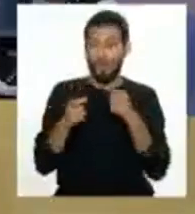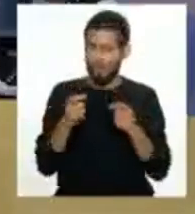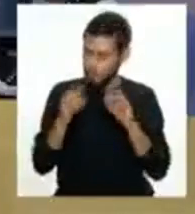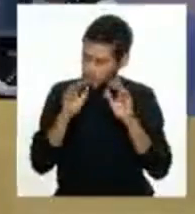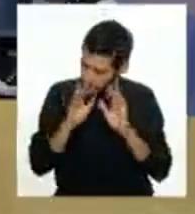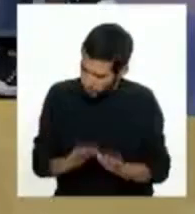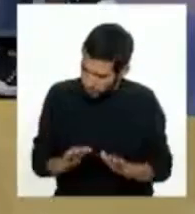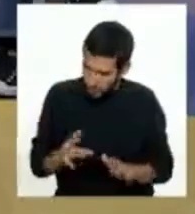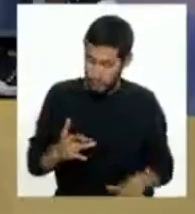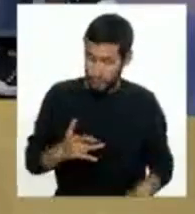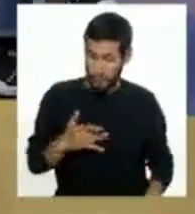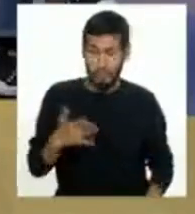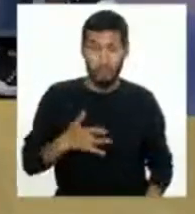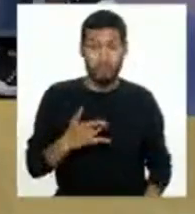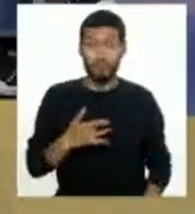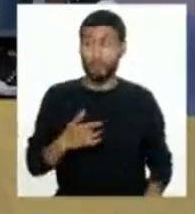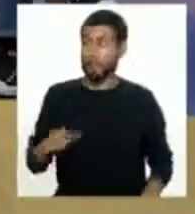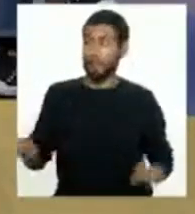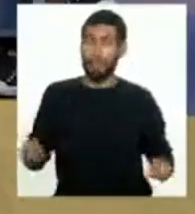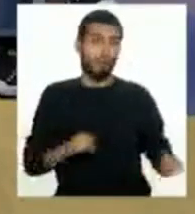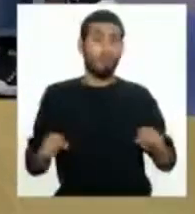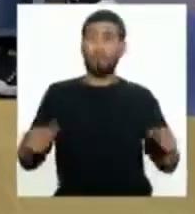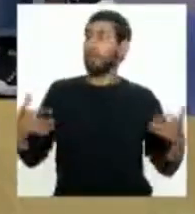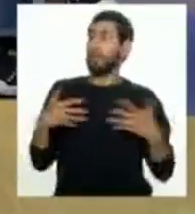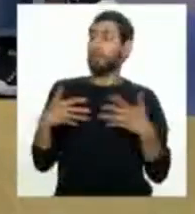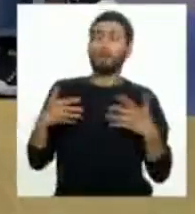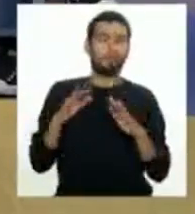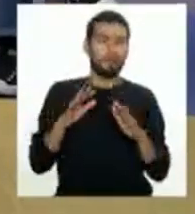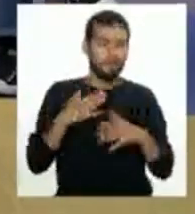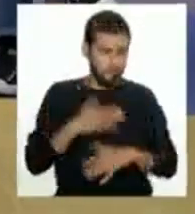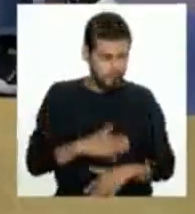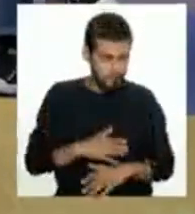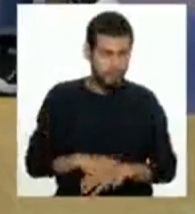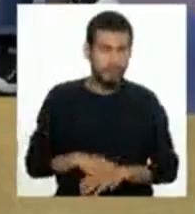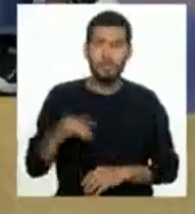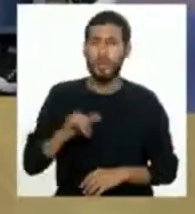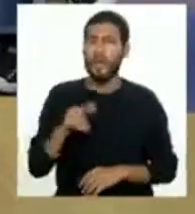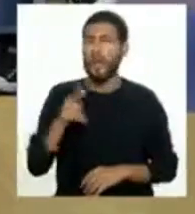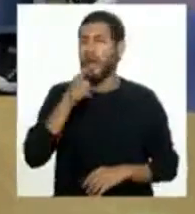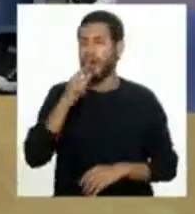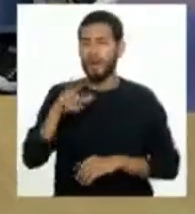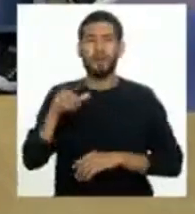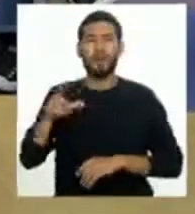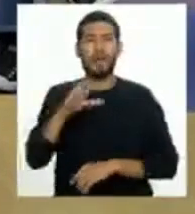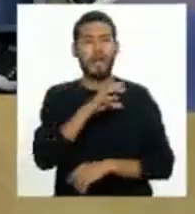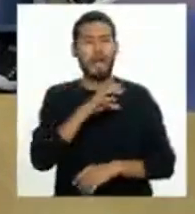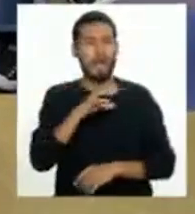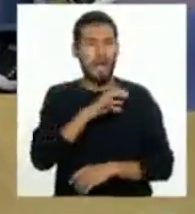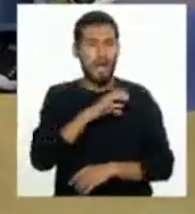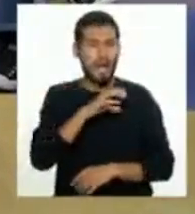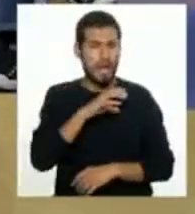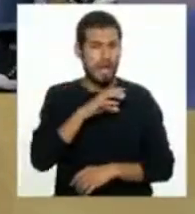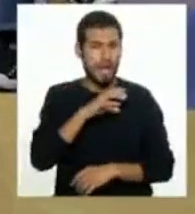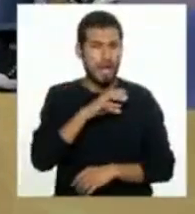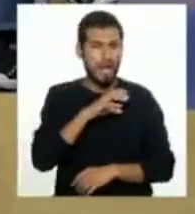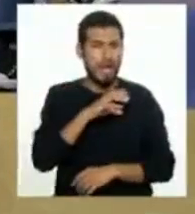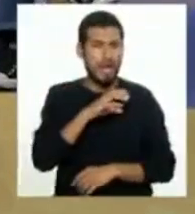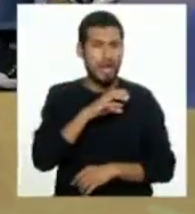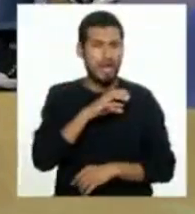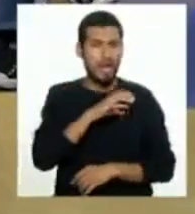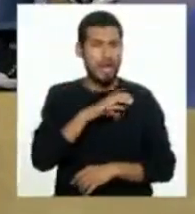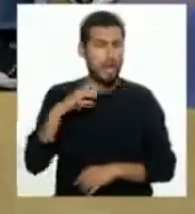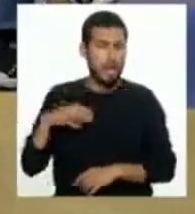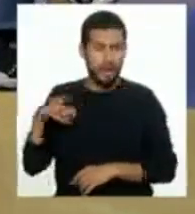uno siente cuando ocurre un evento sísmico. Claro, y también el tema del tsunami, ¿no? En el Callao, en el mercado, está ahí una cruz, que es donde se